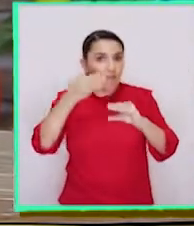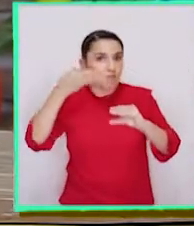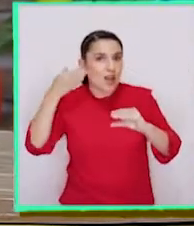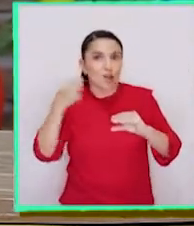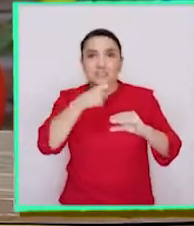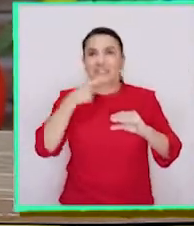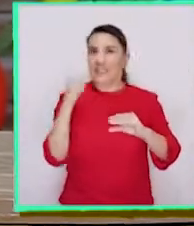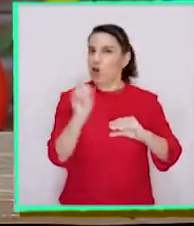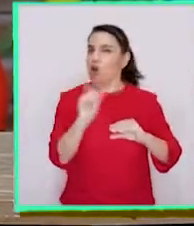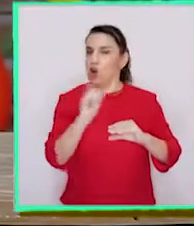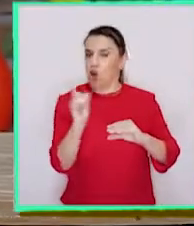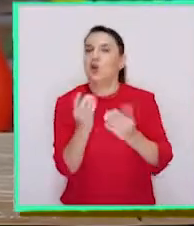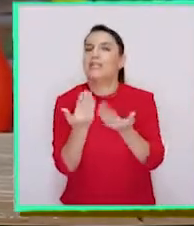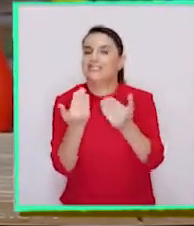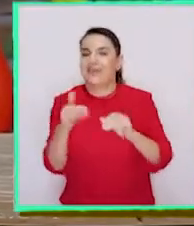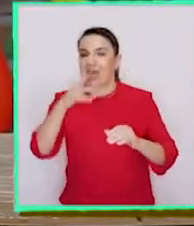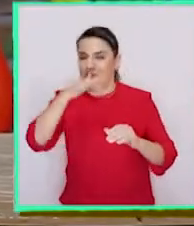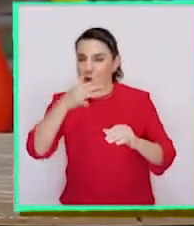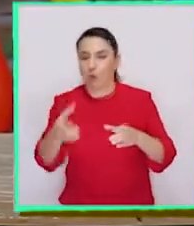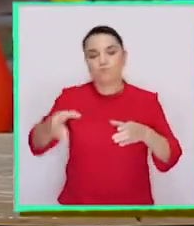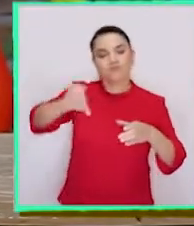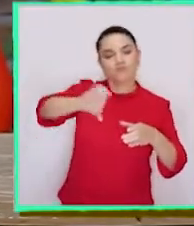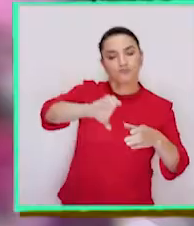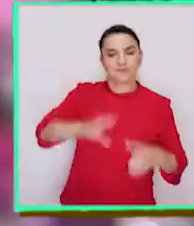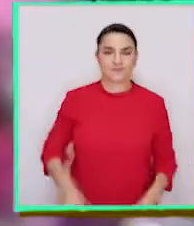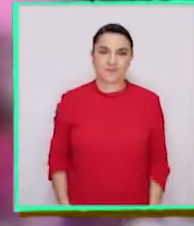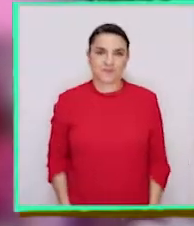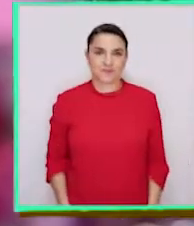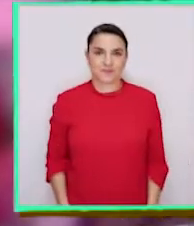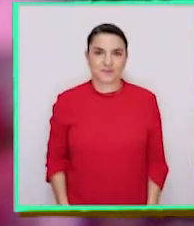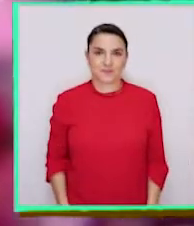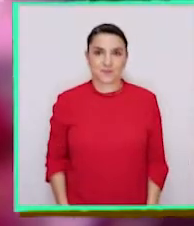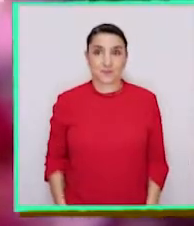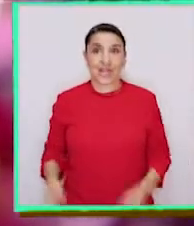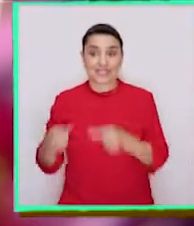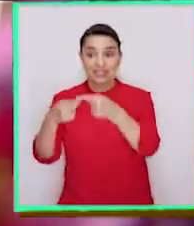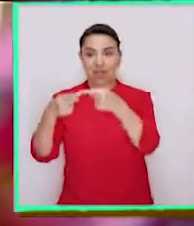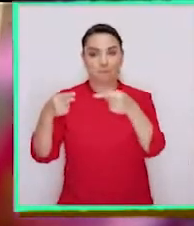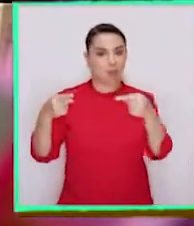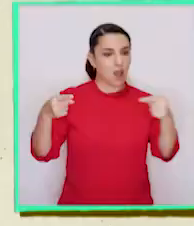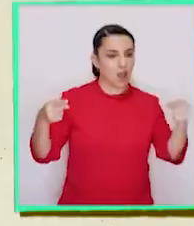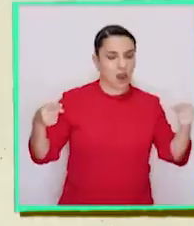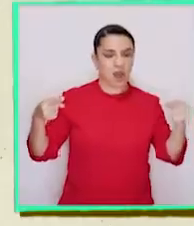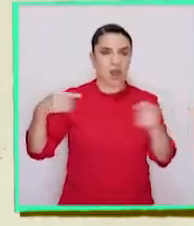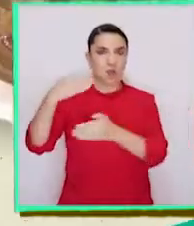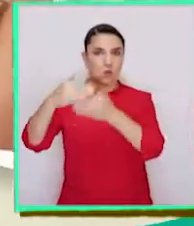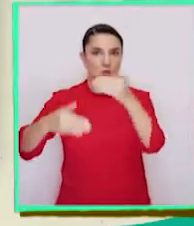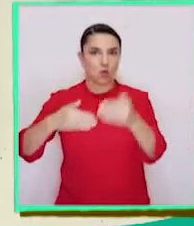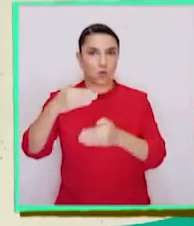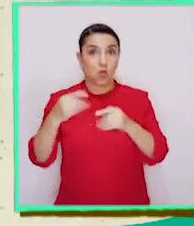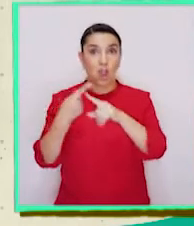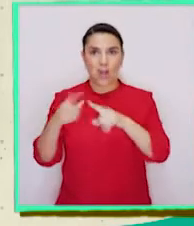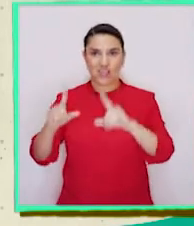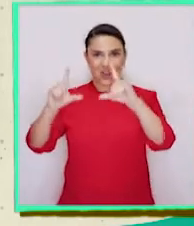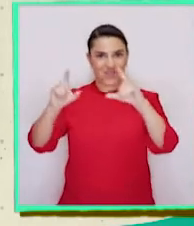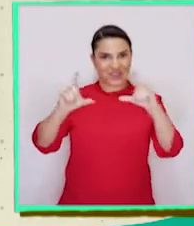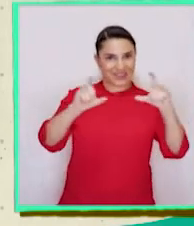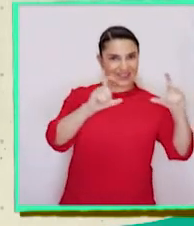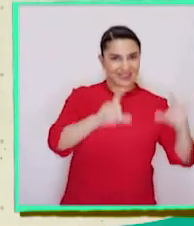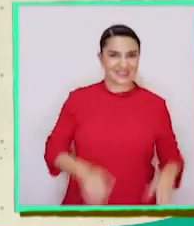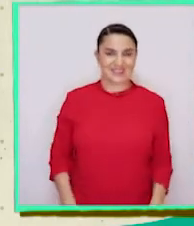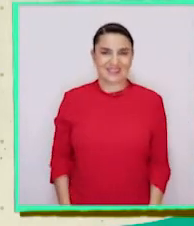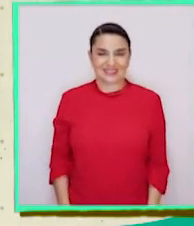no se secara porque necesitaban hidratarse. Al pasar una semana, tomé estas otras